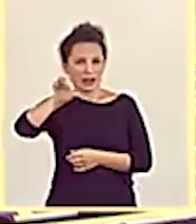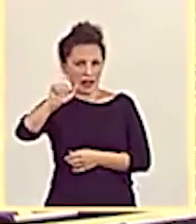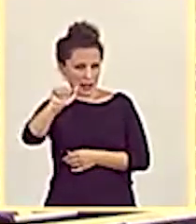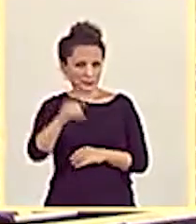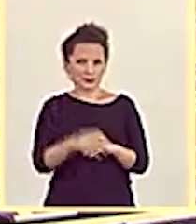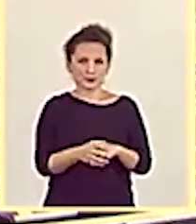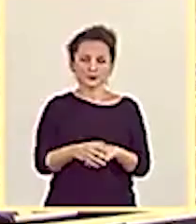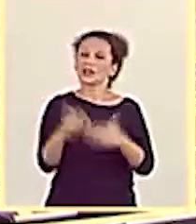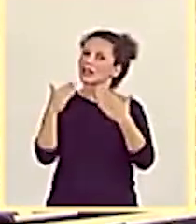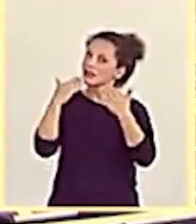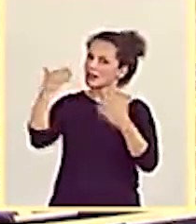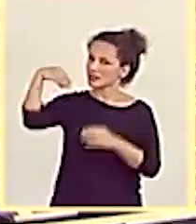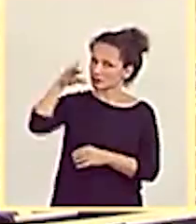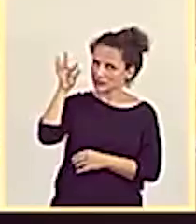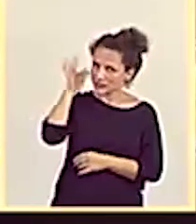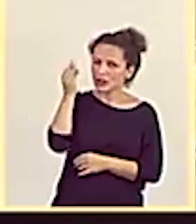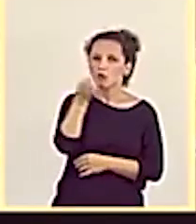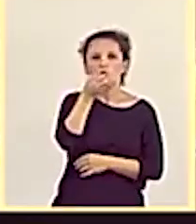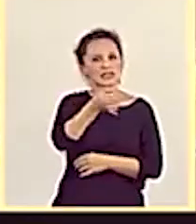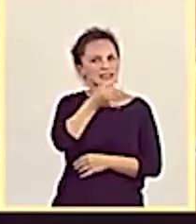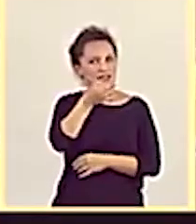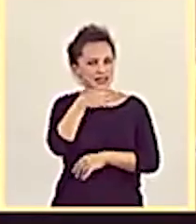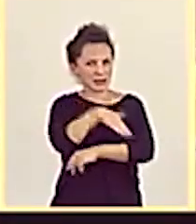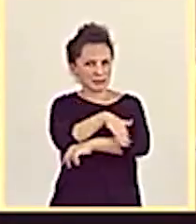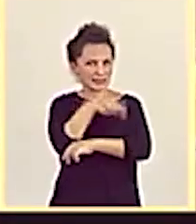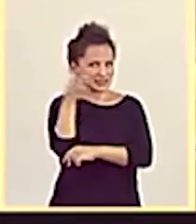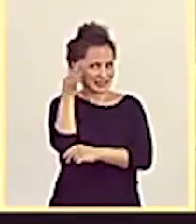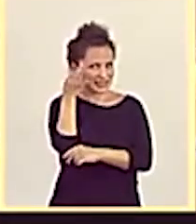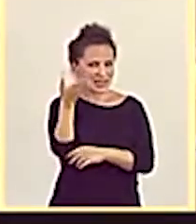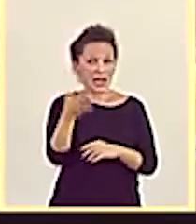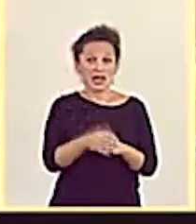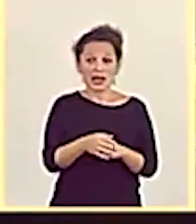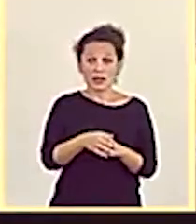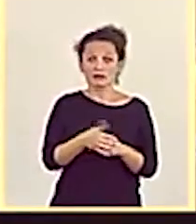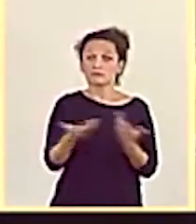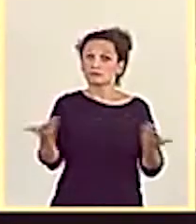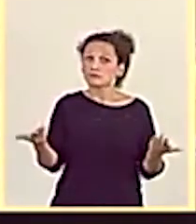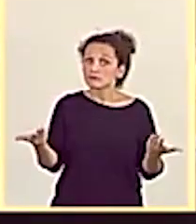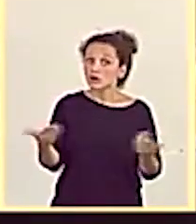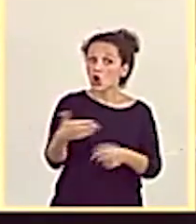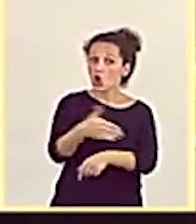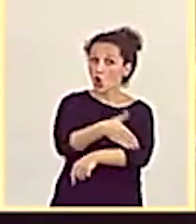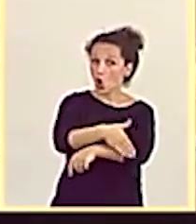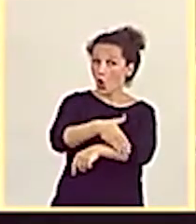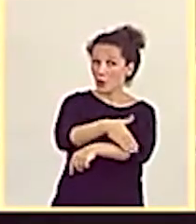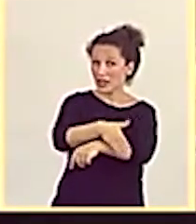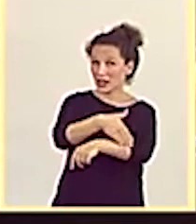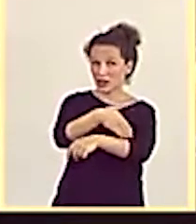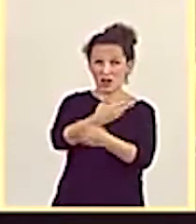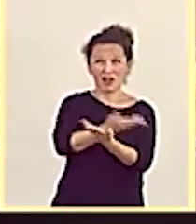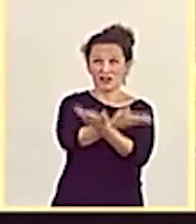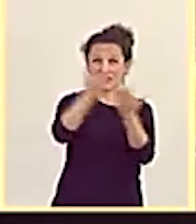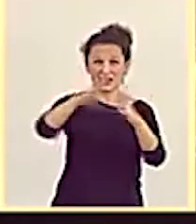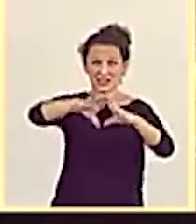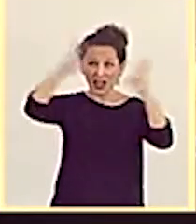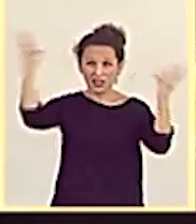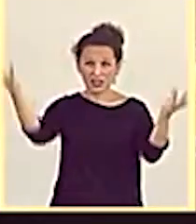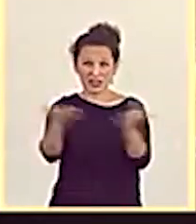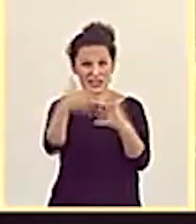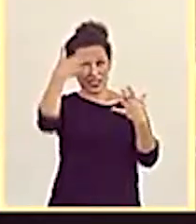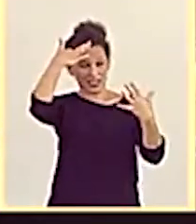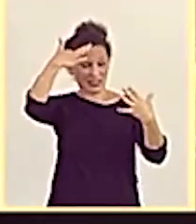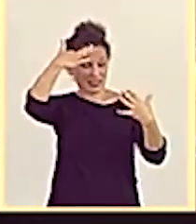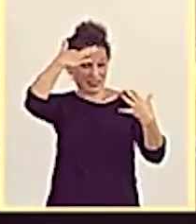Gracias, presidenta. Buenas tardes, ministra. Con un gobierno que pierde credibilidad internacional día a día, ¿cree que se